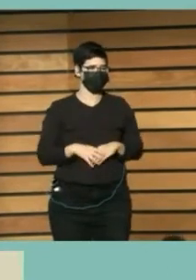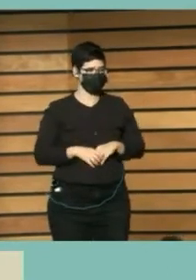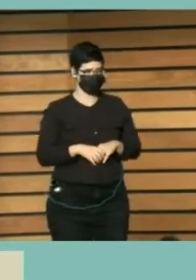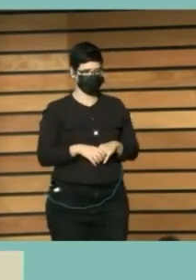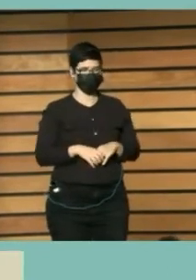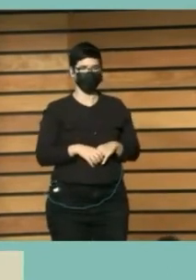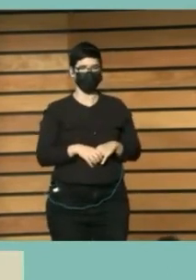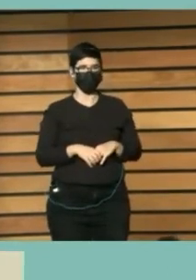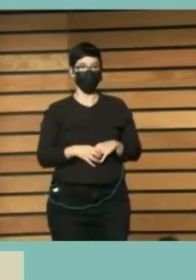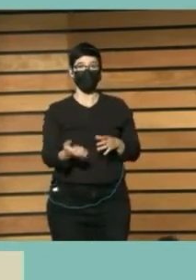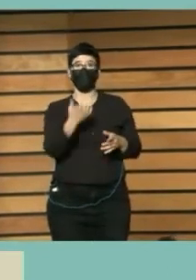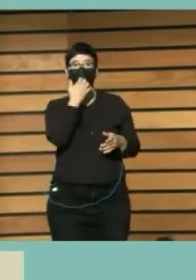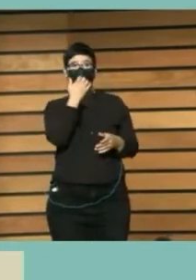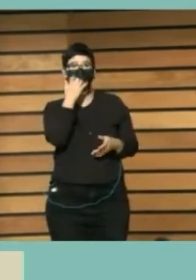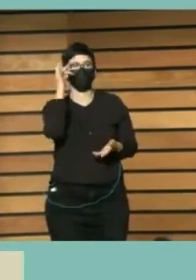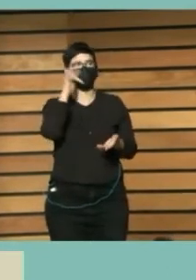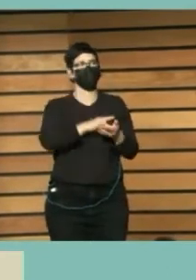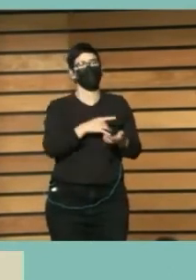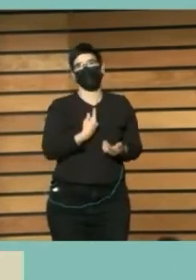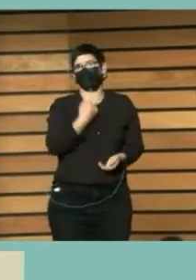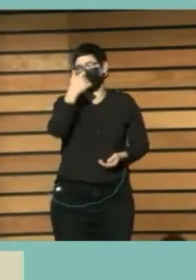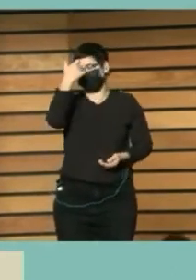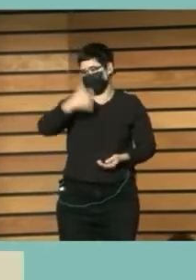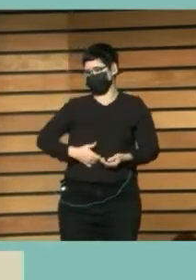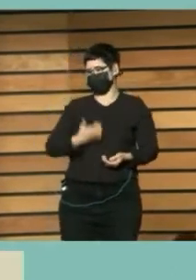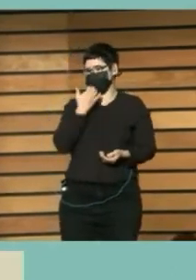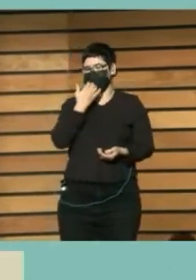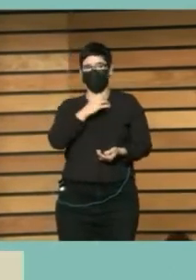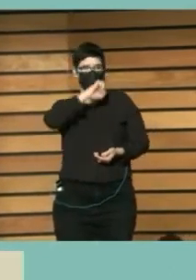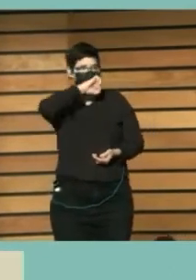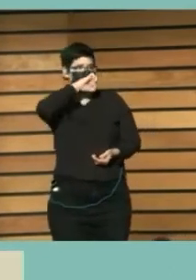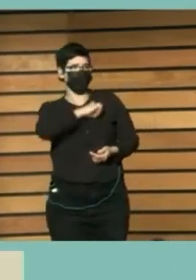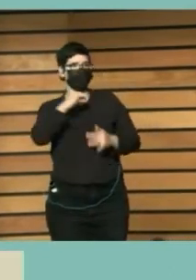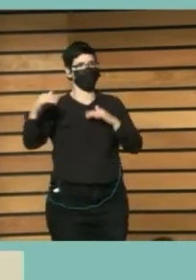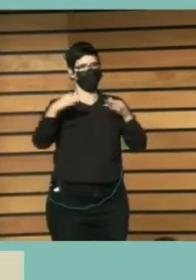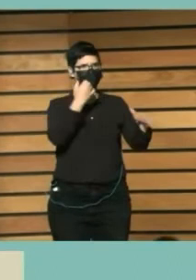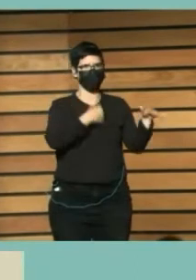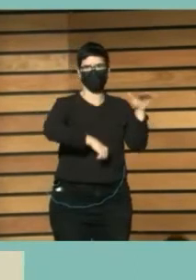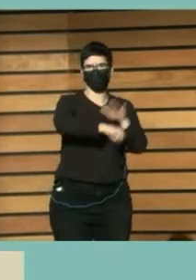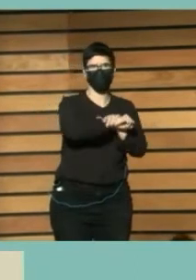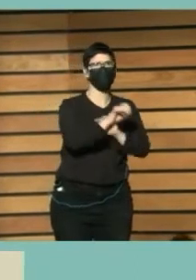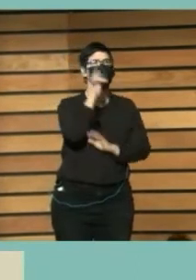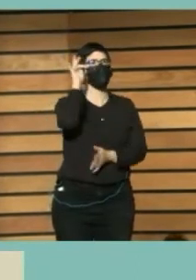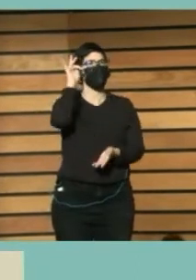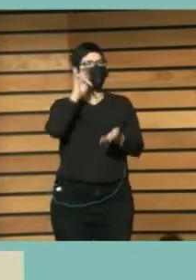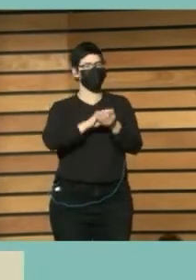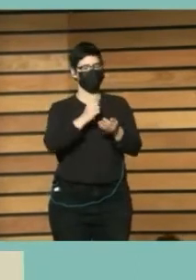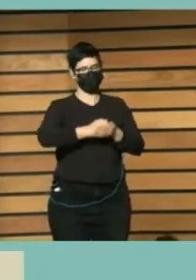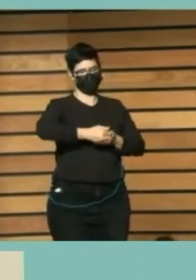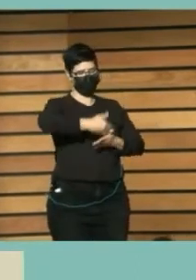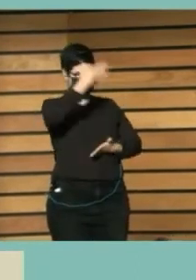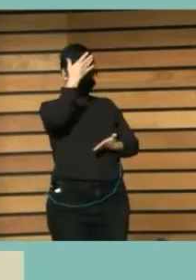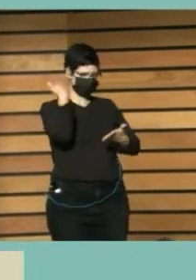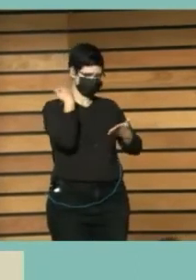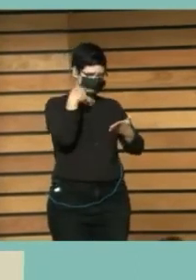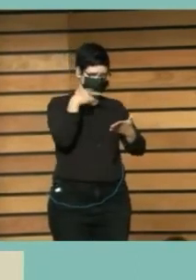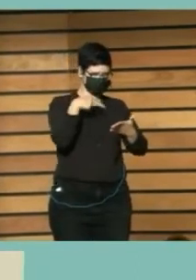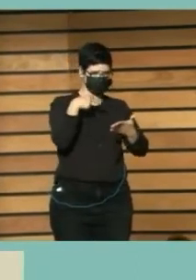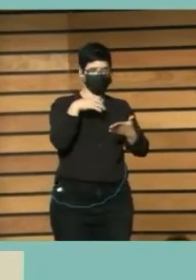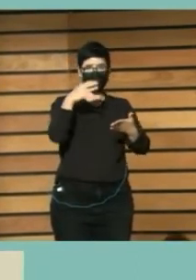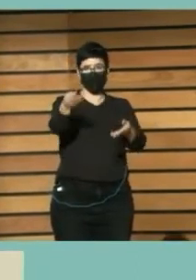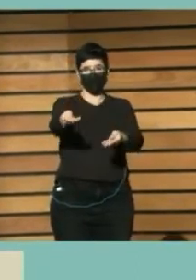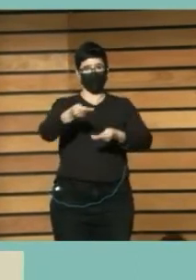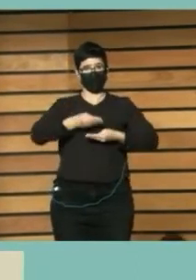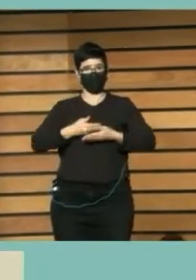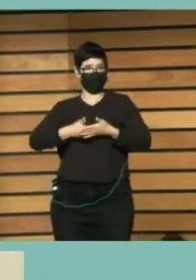Si uno Es un fan Del fútbol Y cuando Cogemos Un periódico O el periódico Que nos